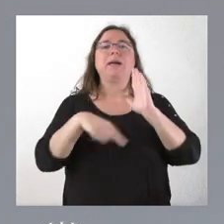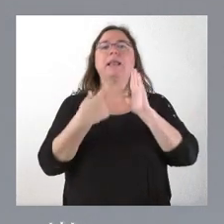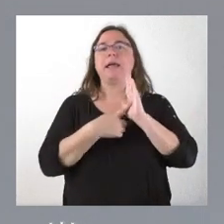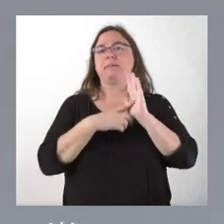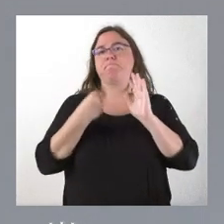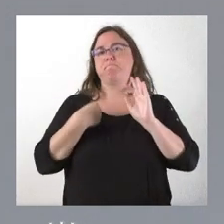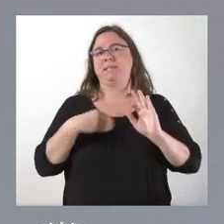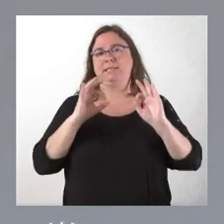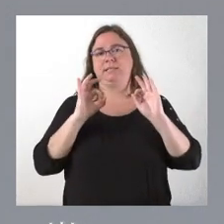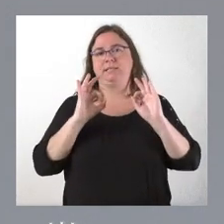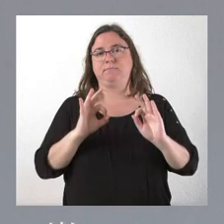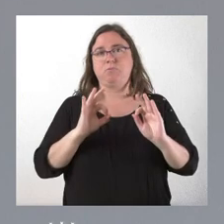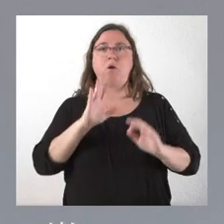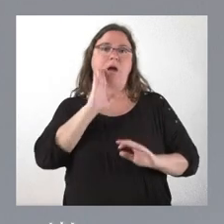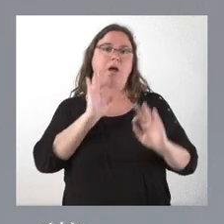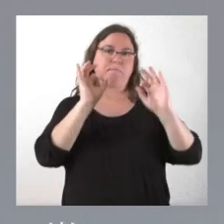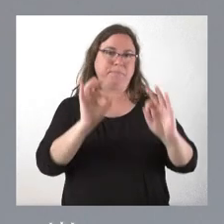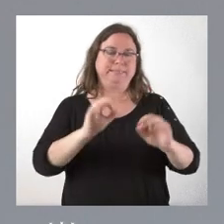ley que era.